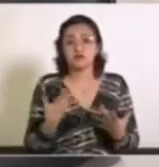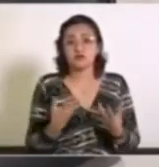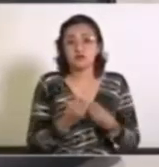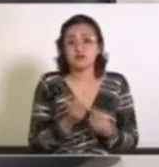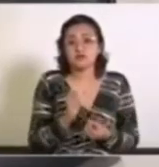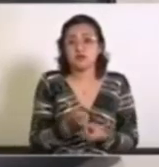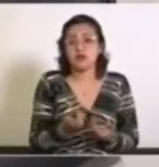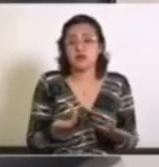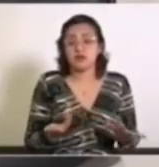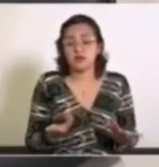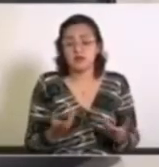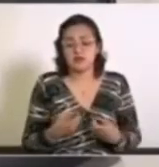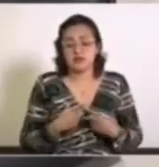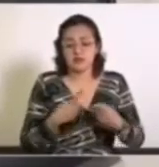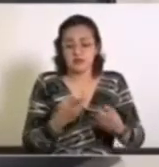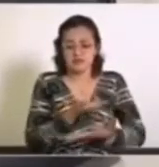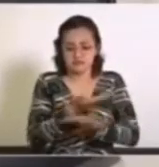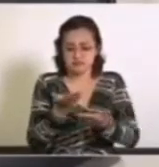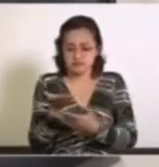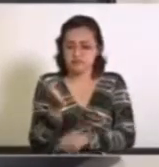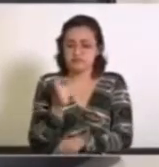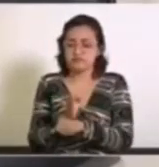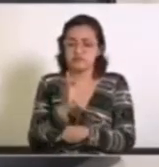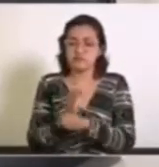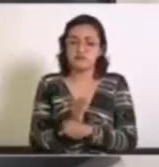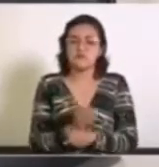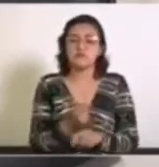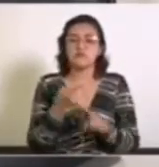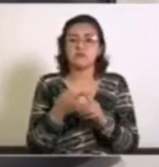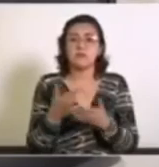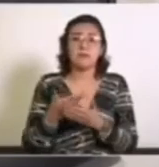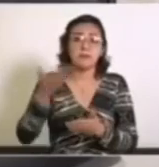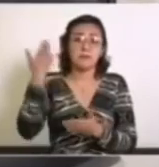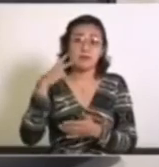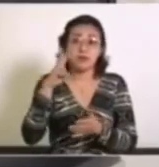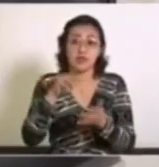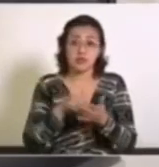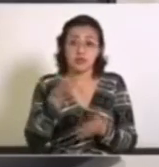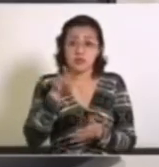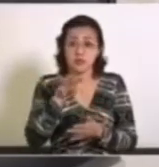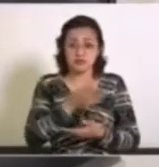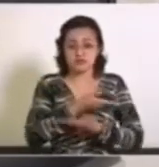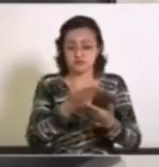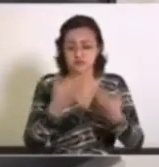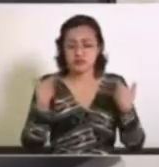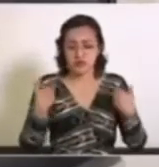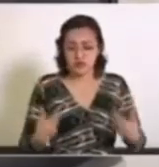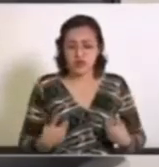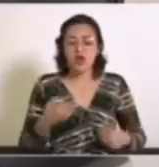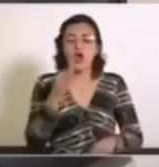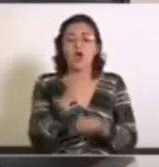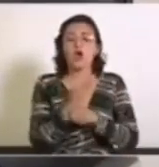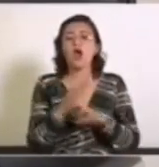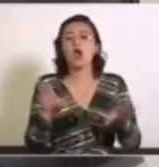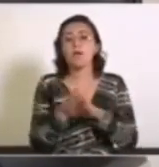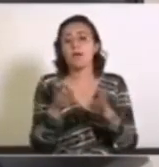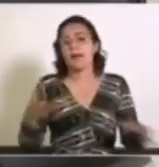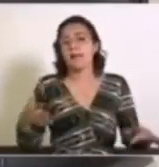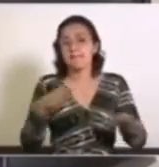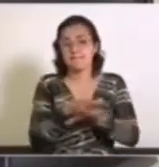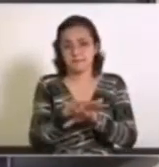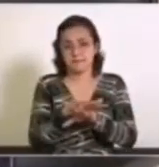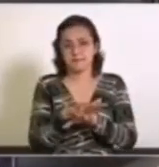fue la entrega de uniformes de la administración anterior en el 2019 y cómo la estamos desarrollando nosotros.